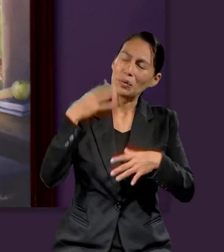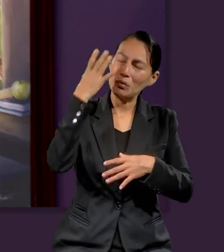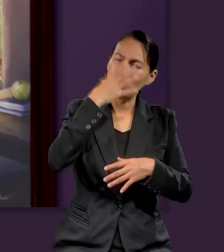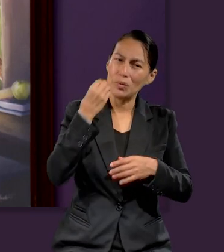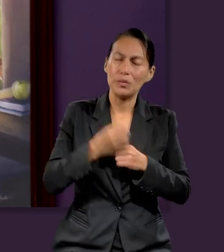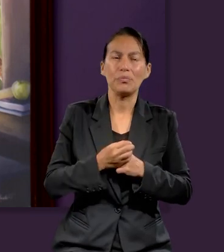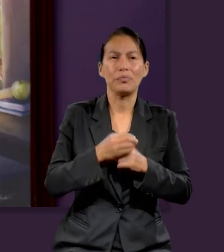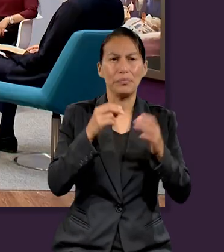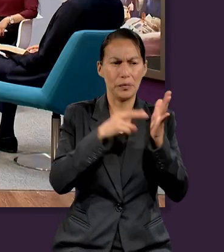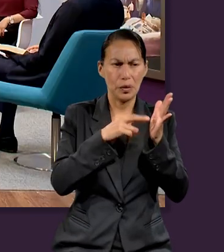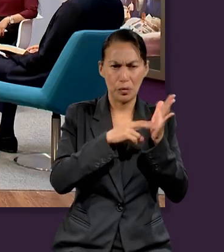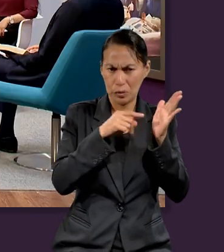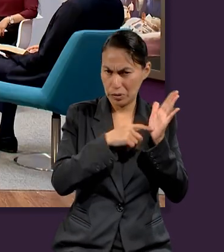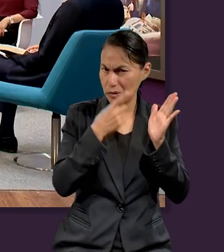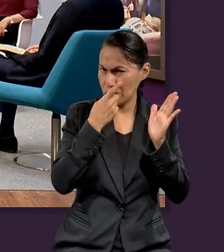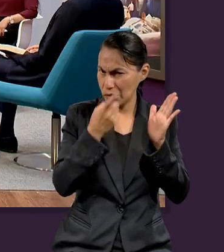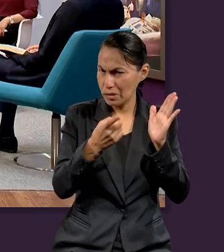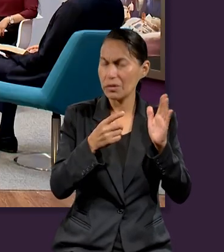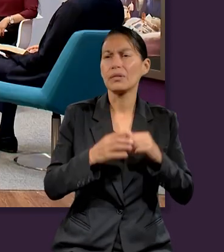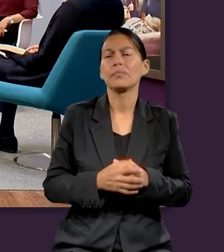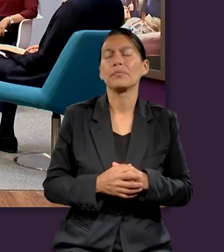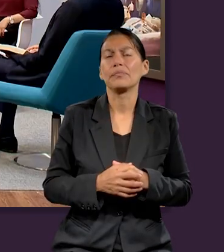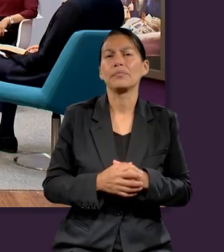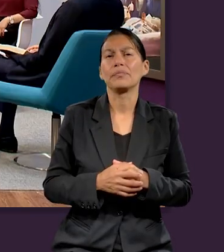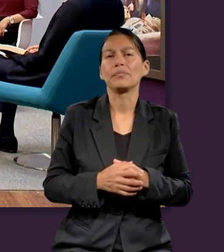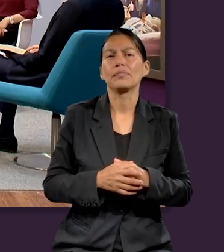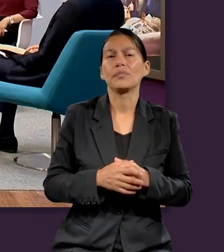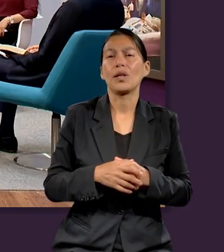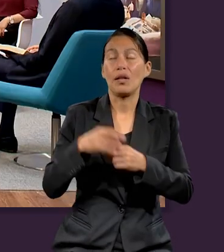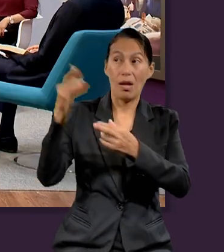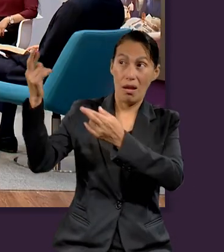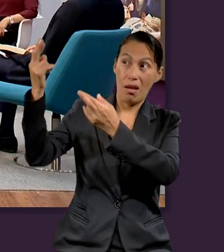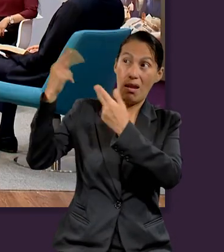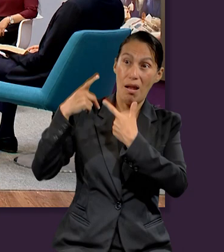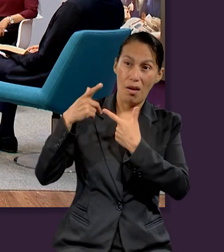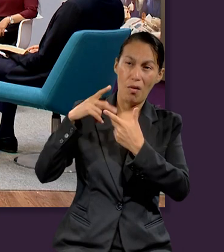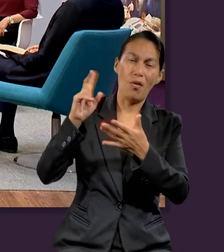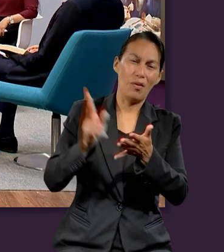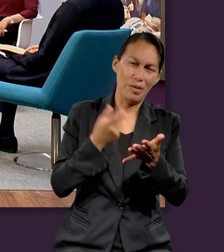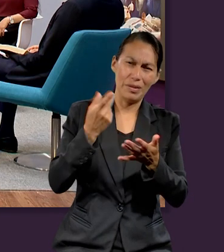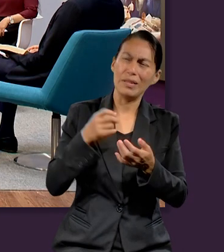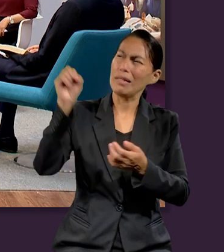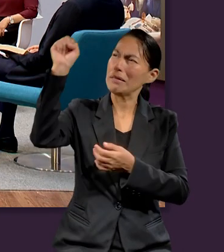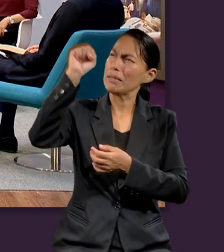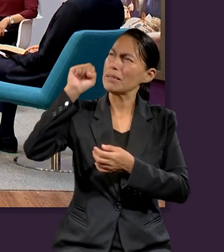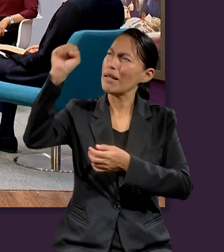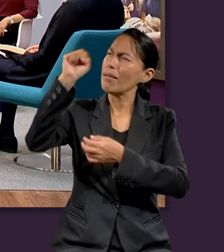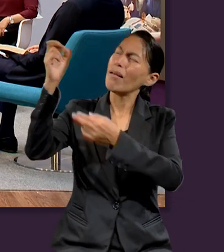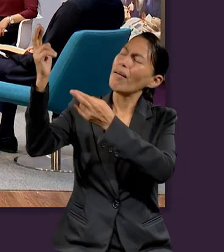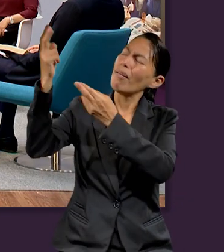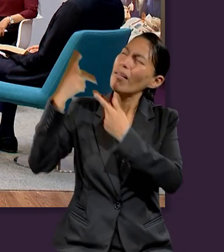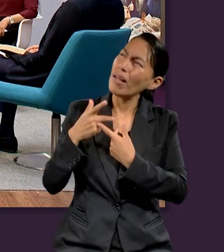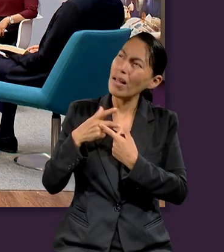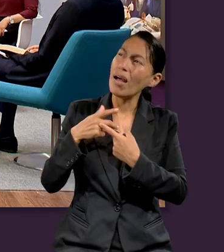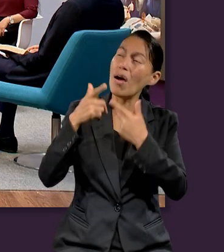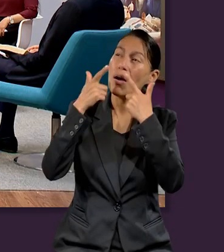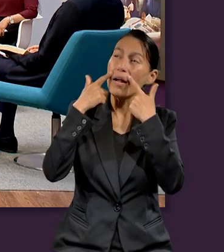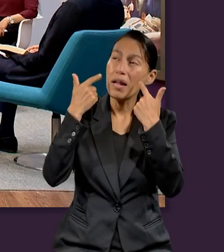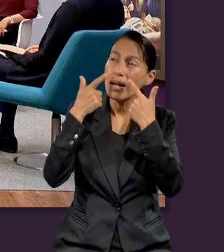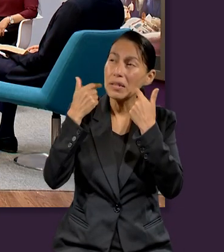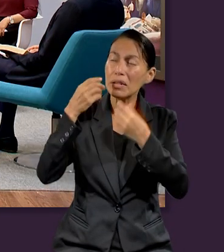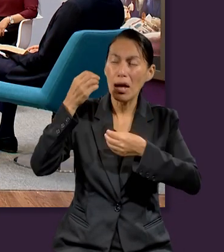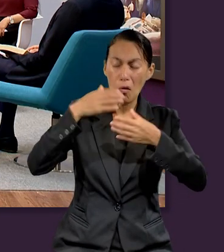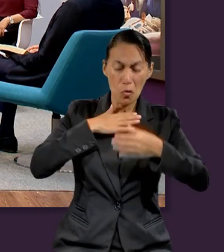termina el versículo. Entonces, ahí una vez más, tenemos un regalo. Aparte del sábado, también tenemos la gracia y la